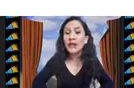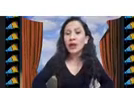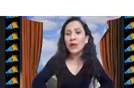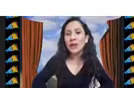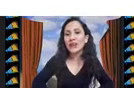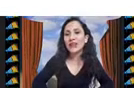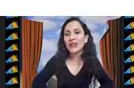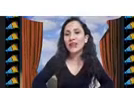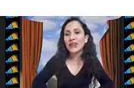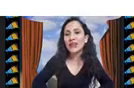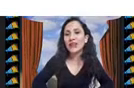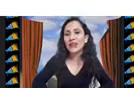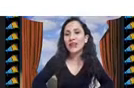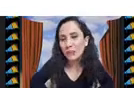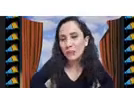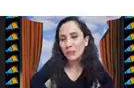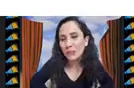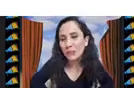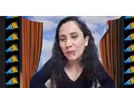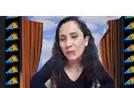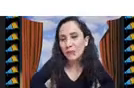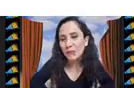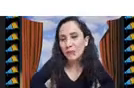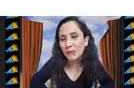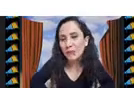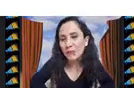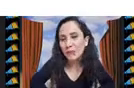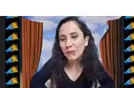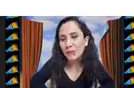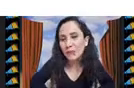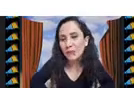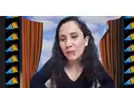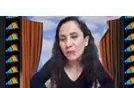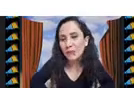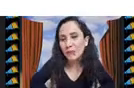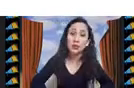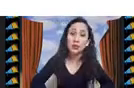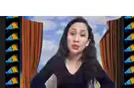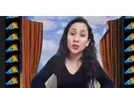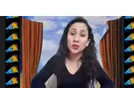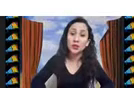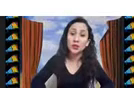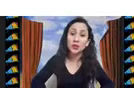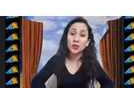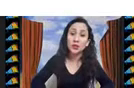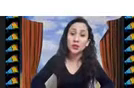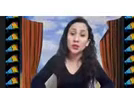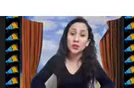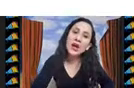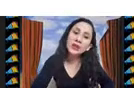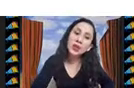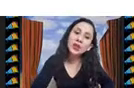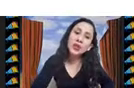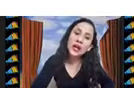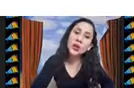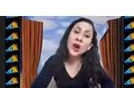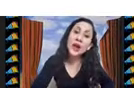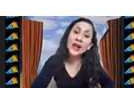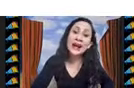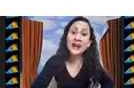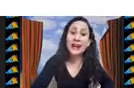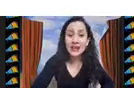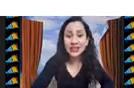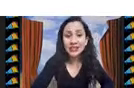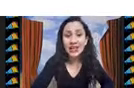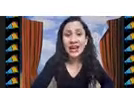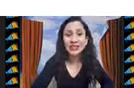cada contenedor va a tener una capacidad máxima, que sería como el peso máximo que soporta el contenedor. Y aquí lo que estoy buscando